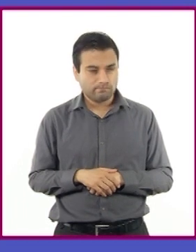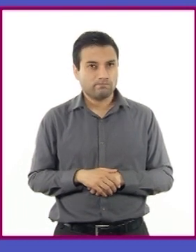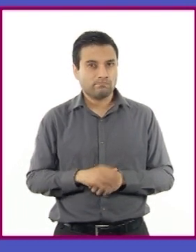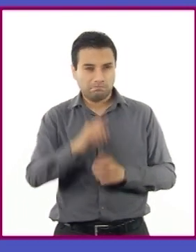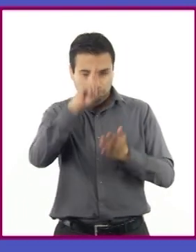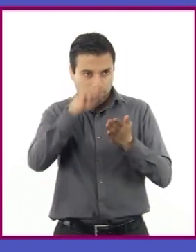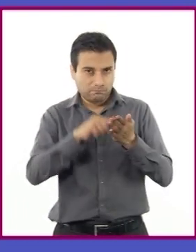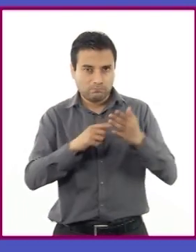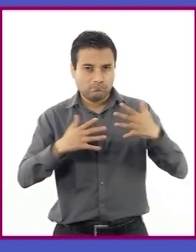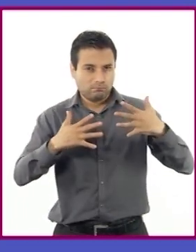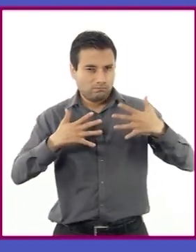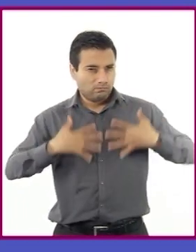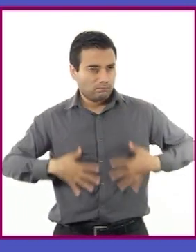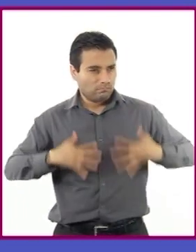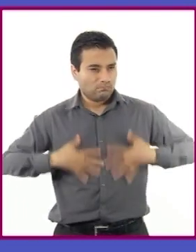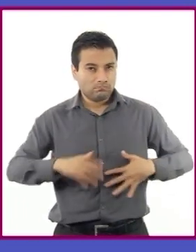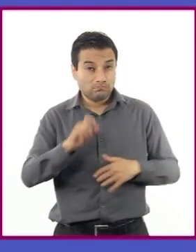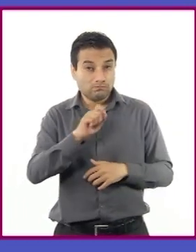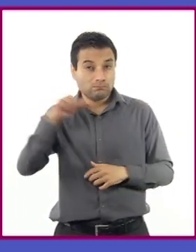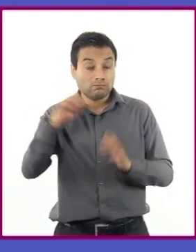si los tuviera.